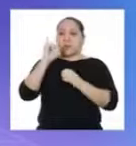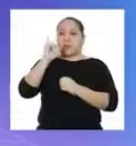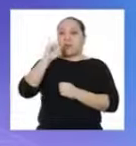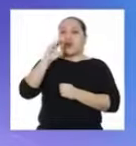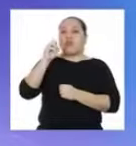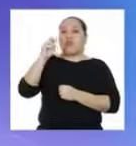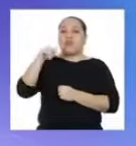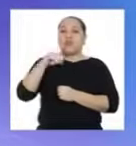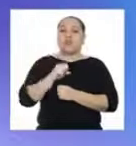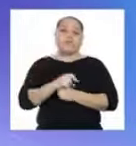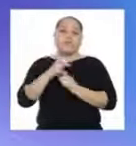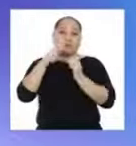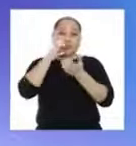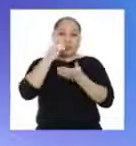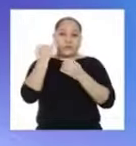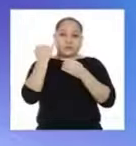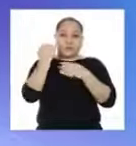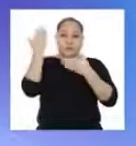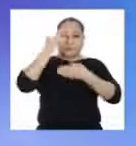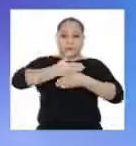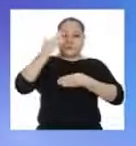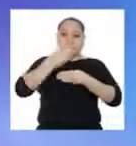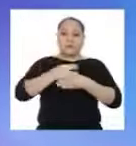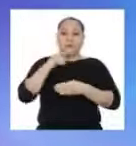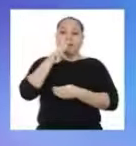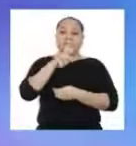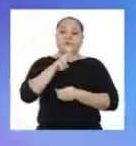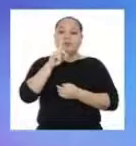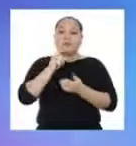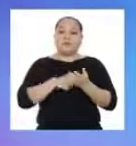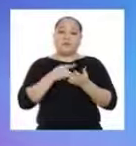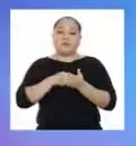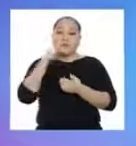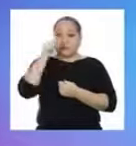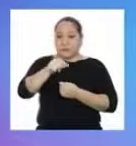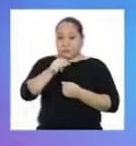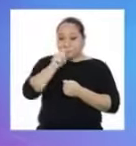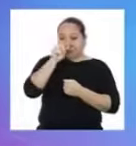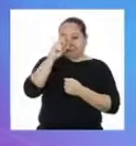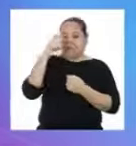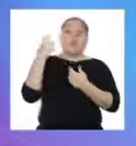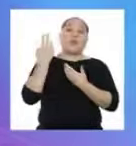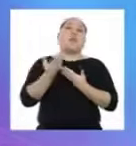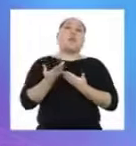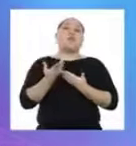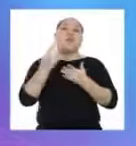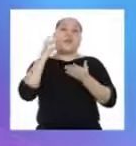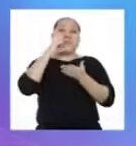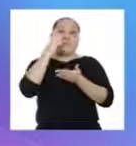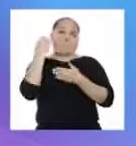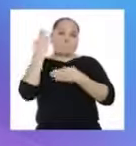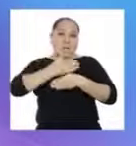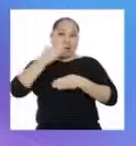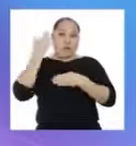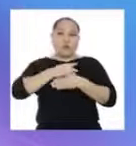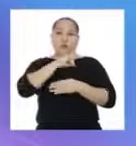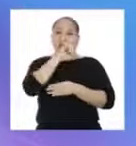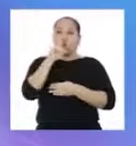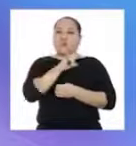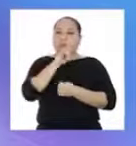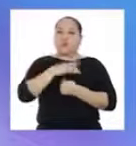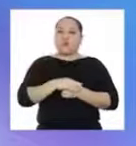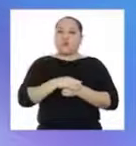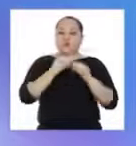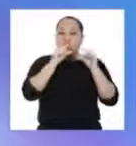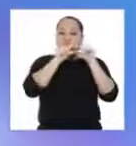que señala que el ícono de película es igual a dos veces la película vista. En este caso, utilizaremos